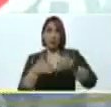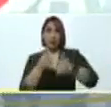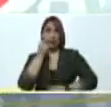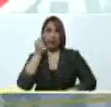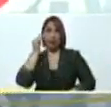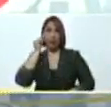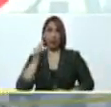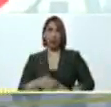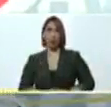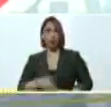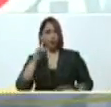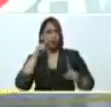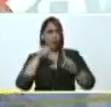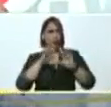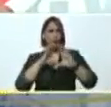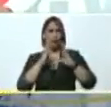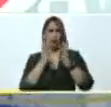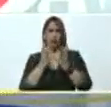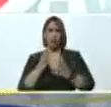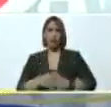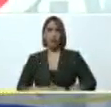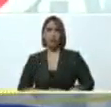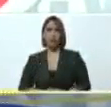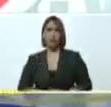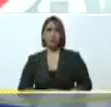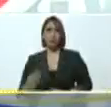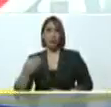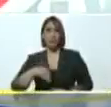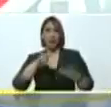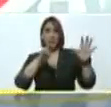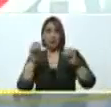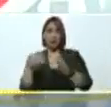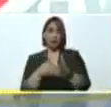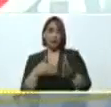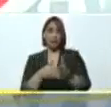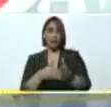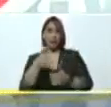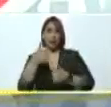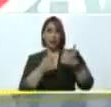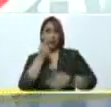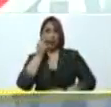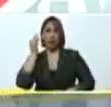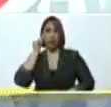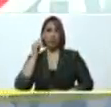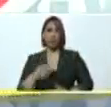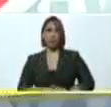candidatas, récord mundial, récord Guinness, más de 70 mil candidatos y candidatas,